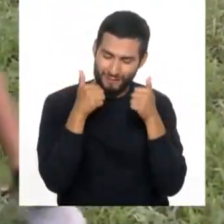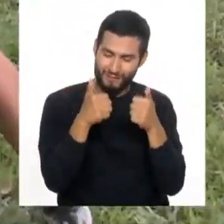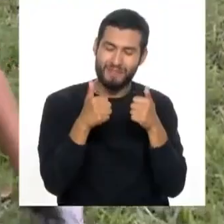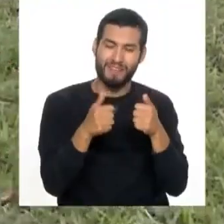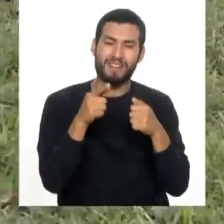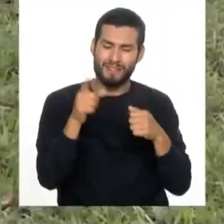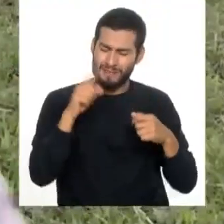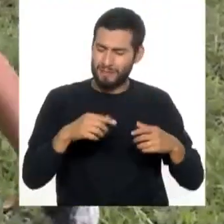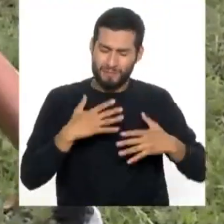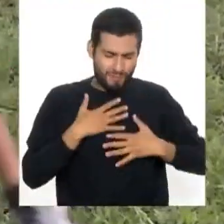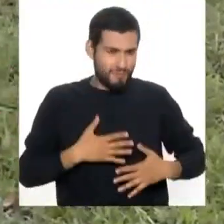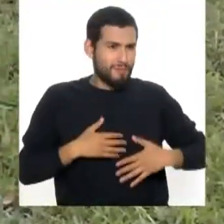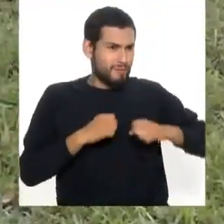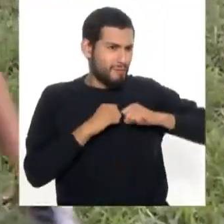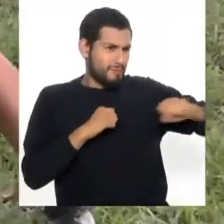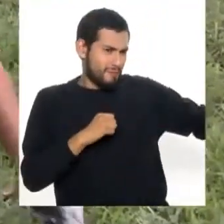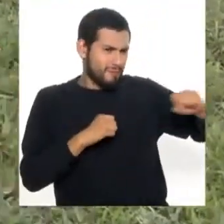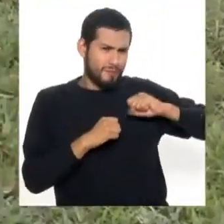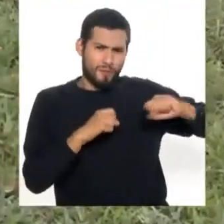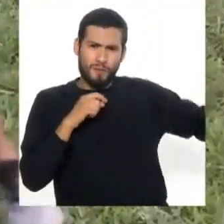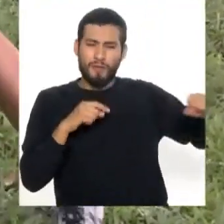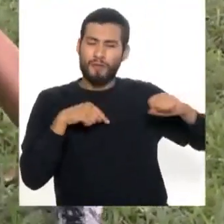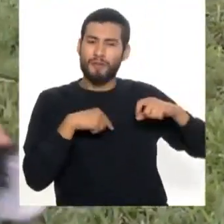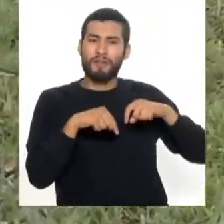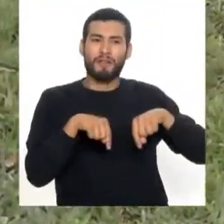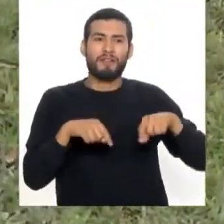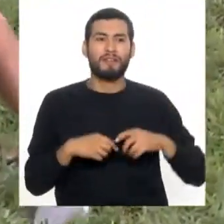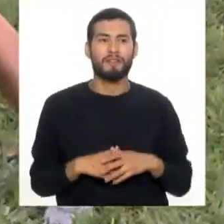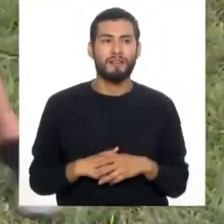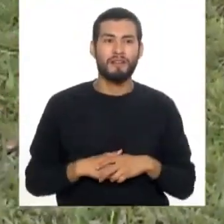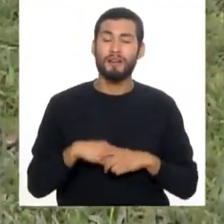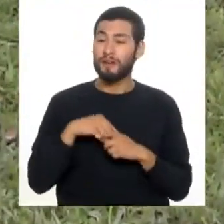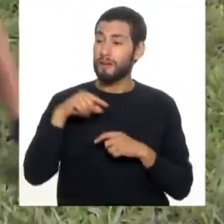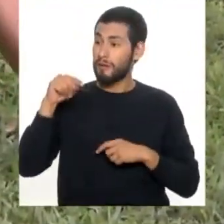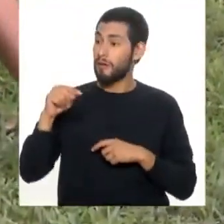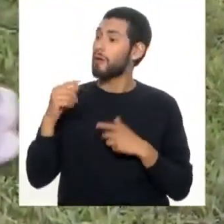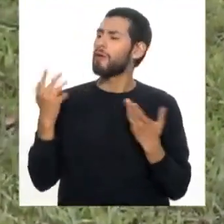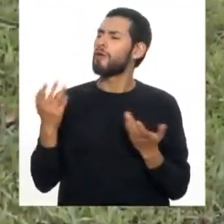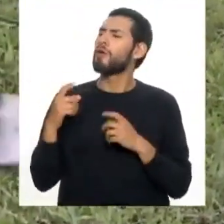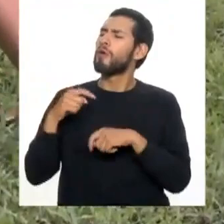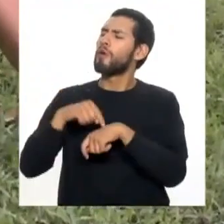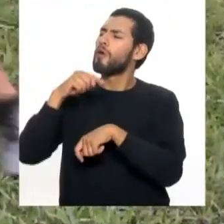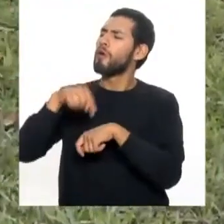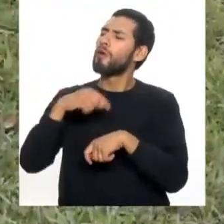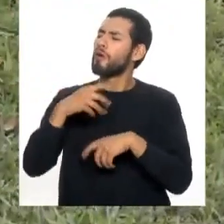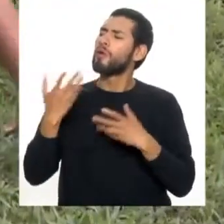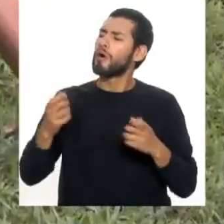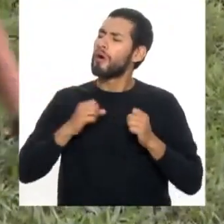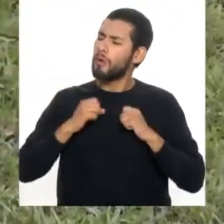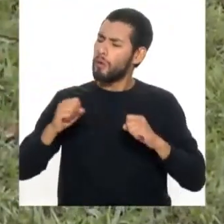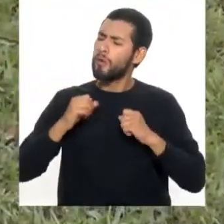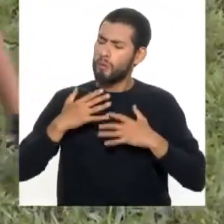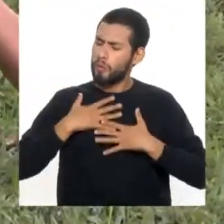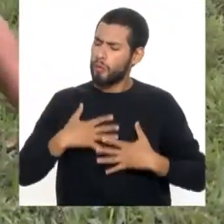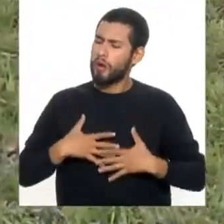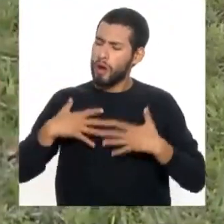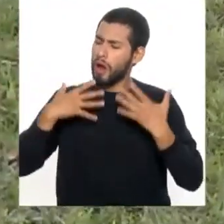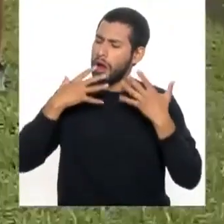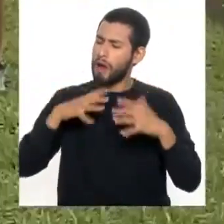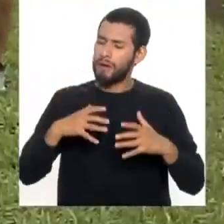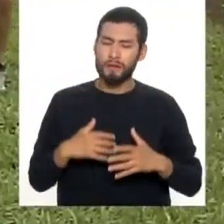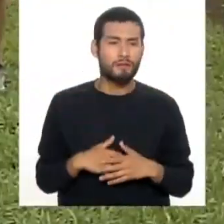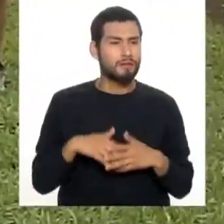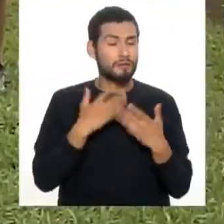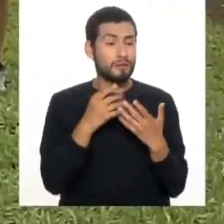Estira, estira. Vamos, Angie. Vamos, estira. Una rutina, Magali, bien hecha. ¿Cuántos minutos debería tener? Mira, si es un